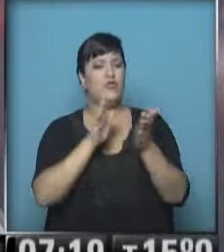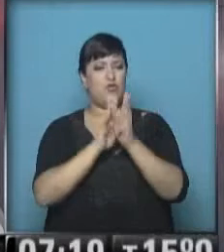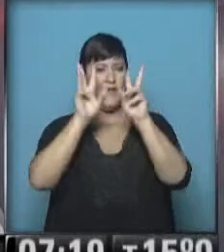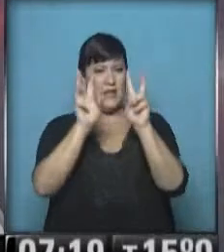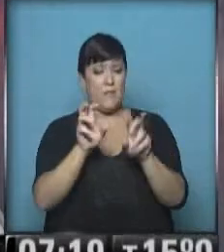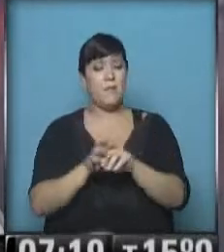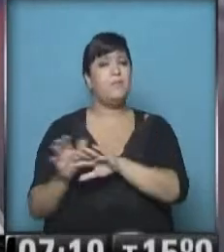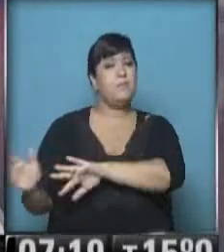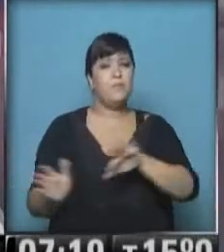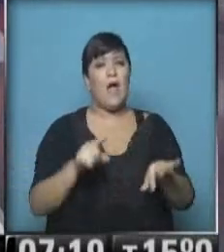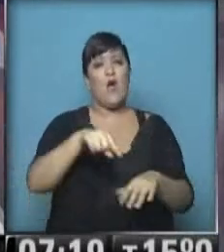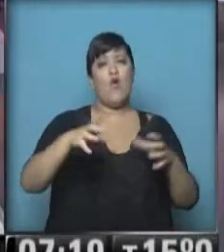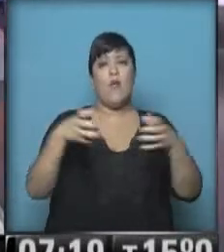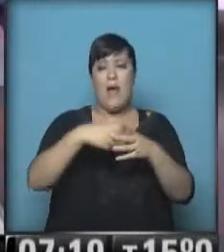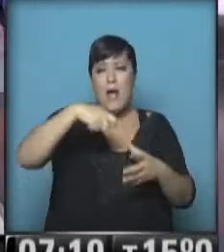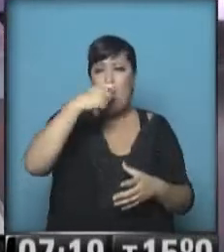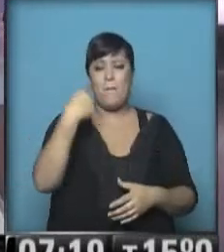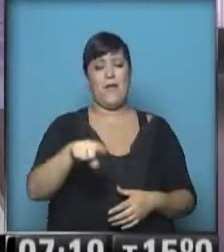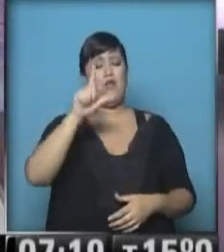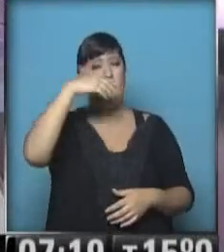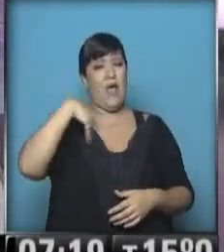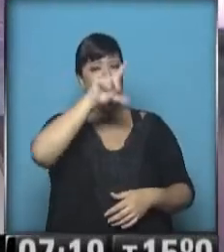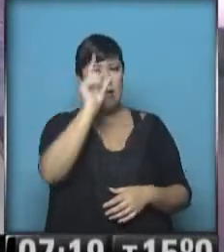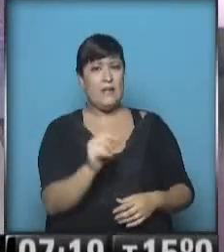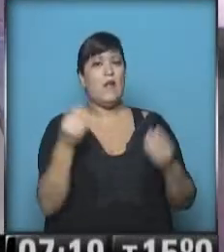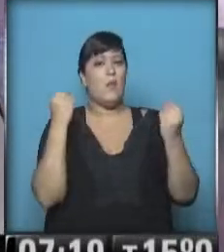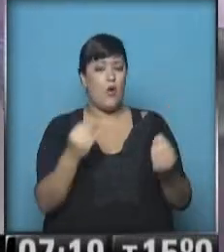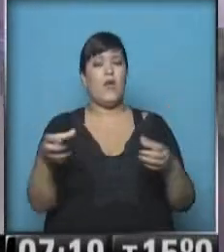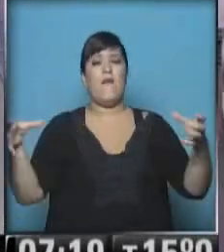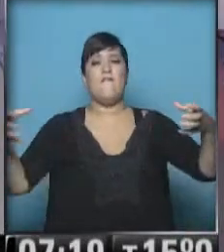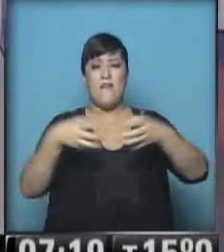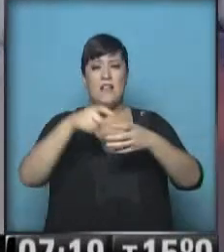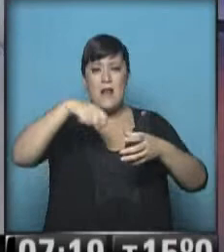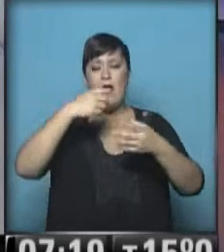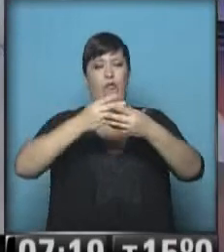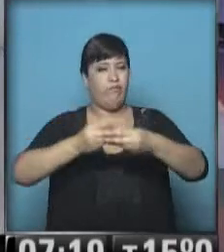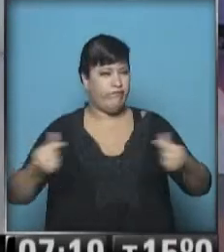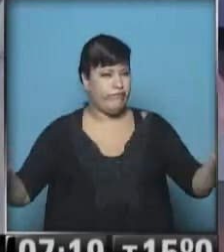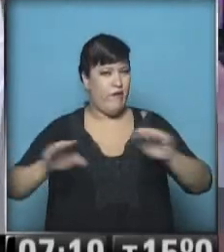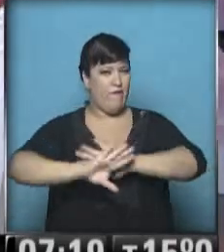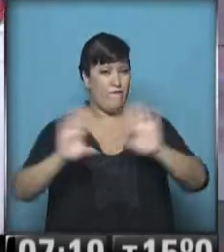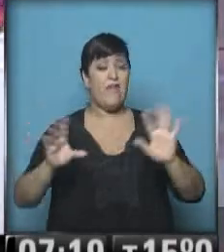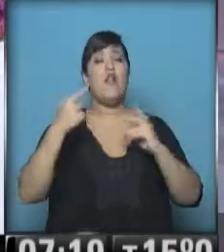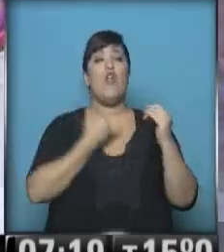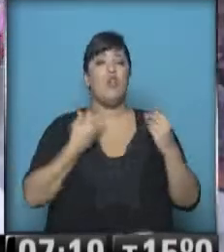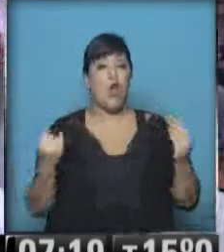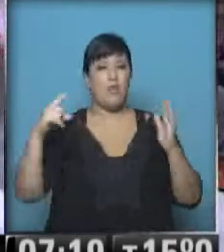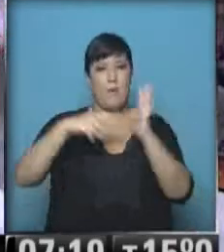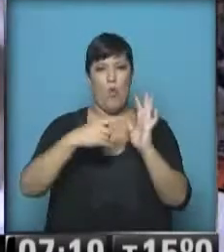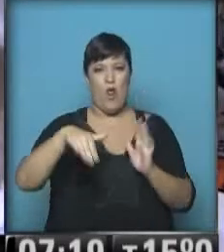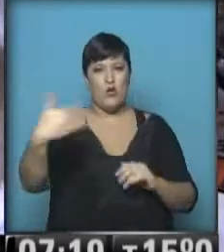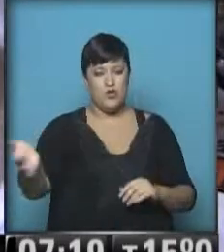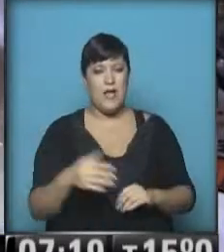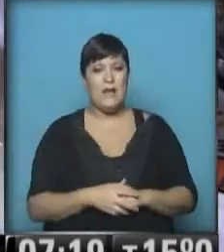Vamos a hablar ahora de narcotráfico para la República Argentina porque fue desbaratada una banda narco en el ámbito de la provincia de Buenos Aires.